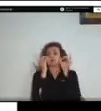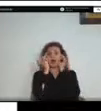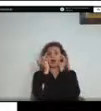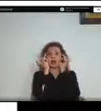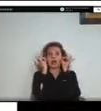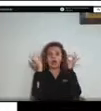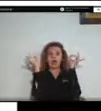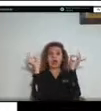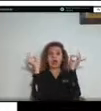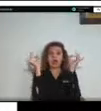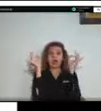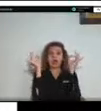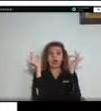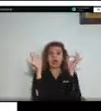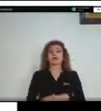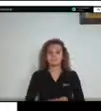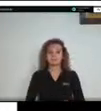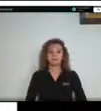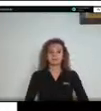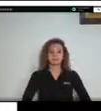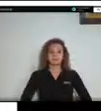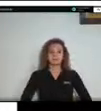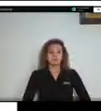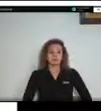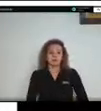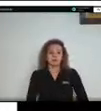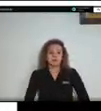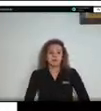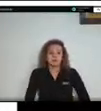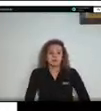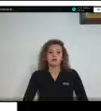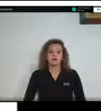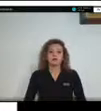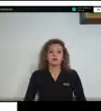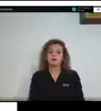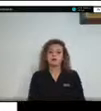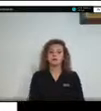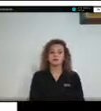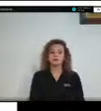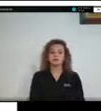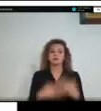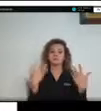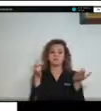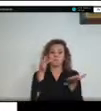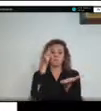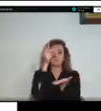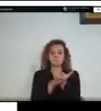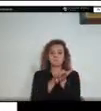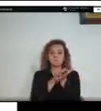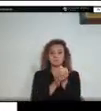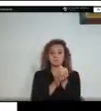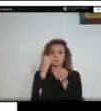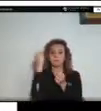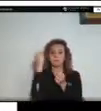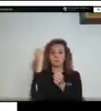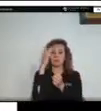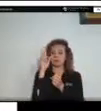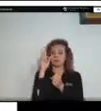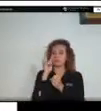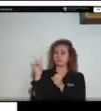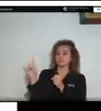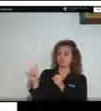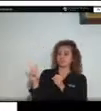departamento del metro, se encuentra en esta área que estoy señalando con el cursor. Los focos de incendio,